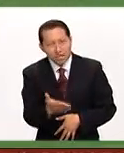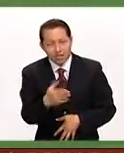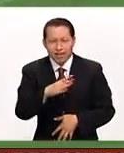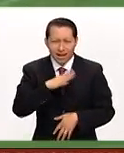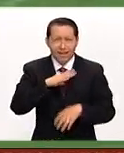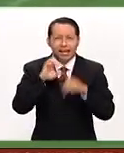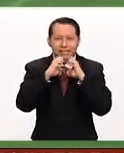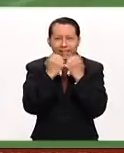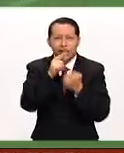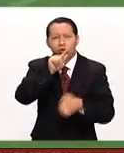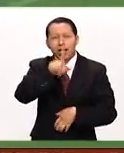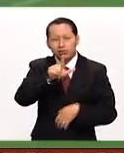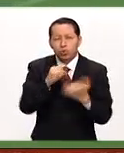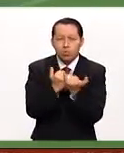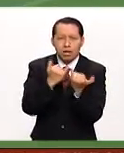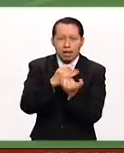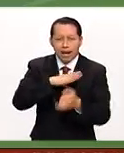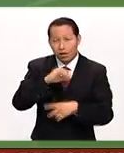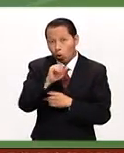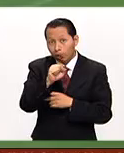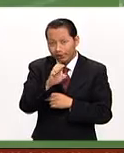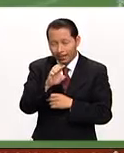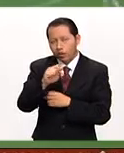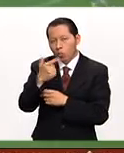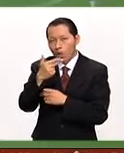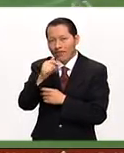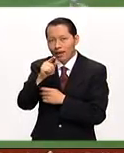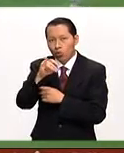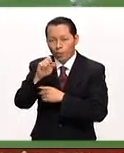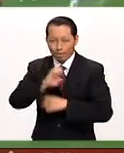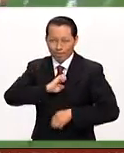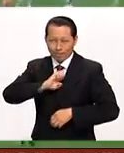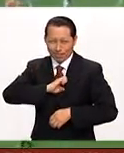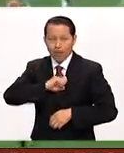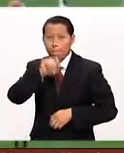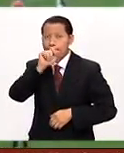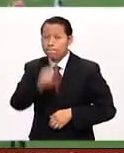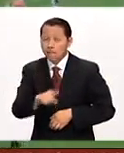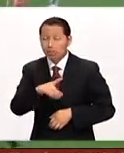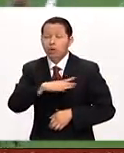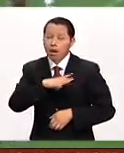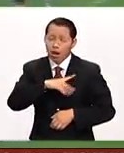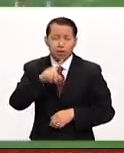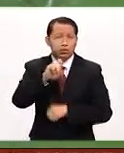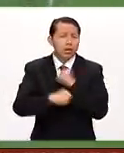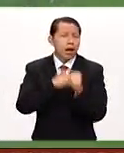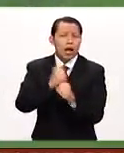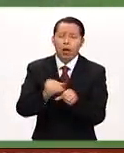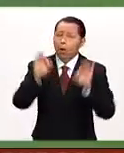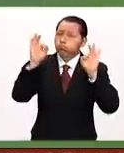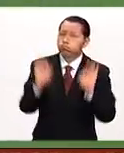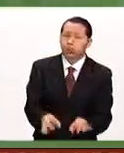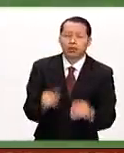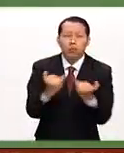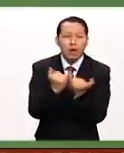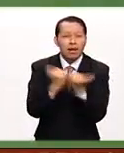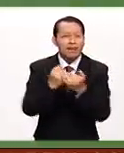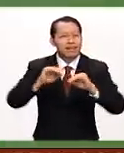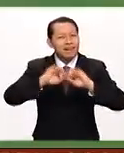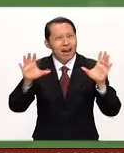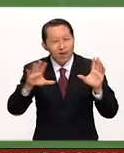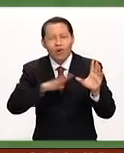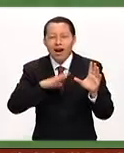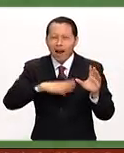el estadio Jalisco, los dirigidos por José Guadalupe Cruz pusieron con broche de oro este festejo de los 100 años, hubo claro pues